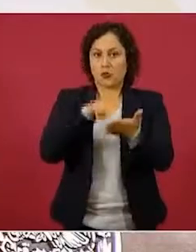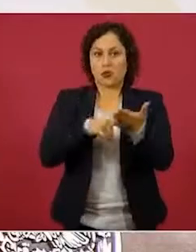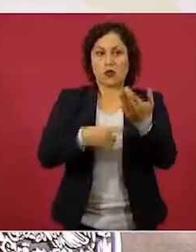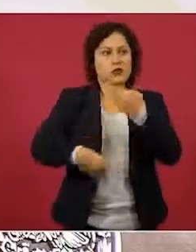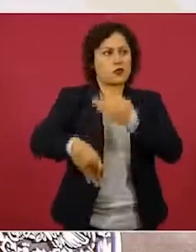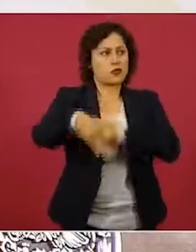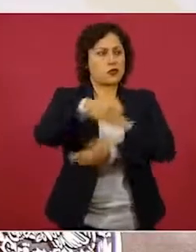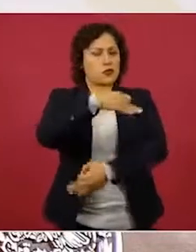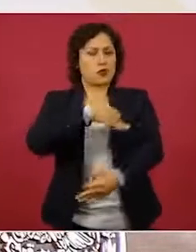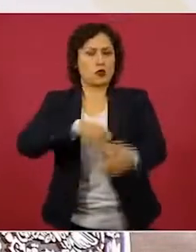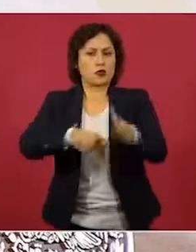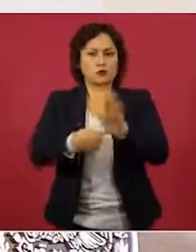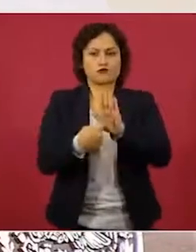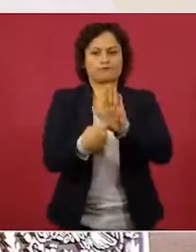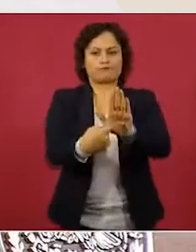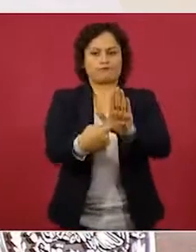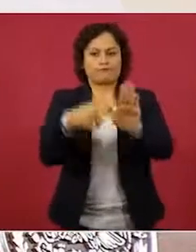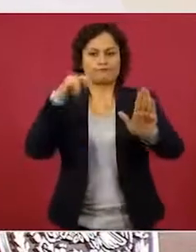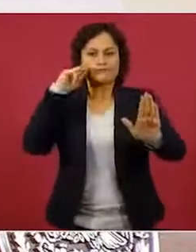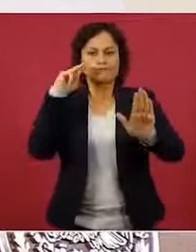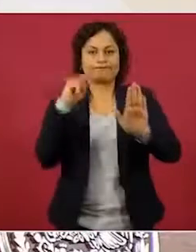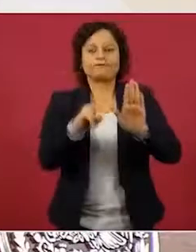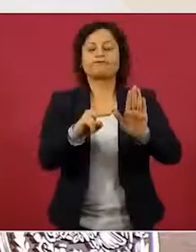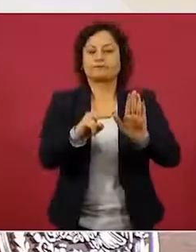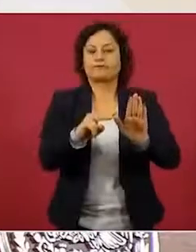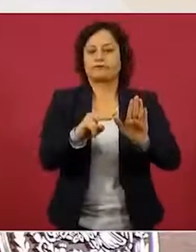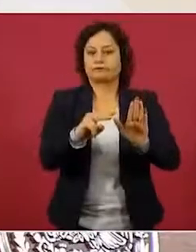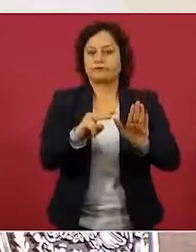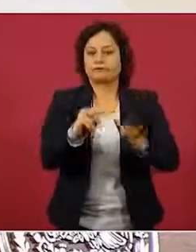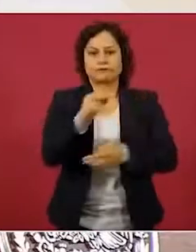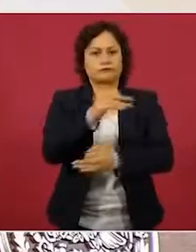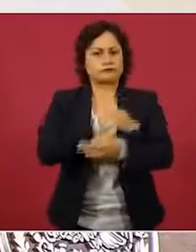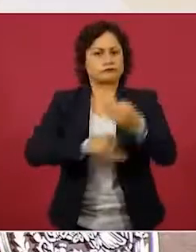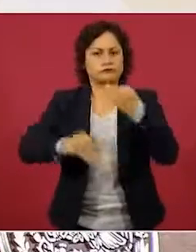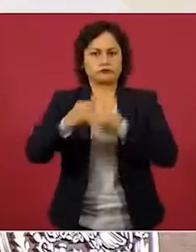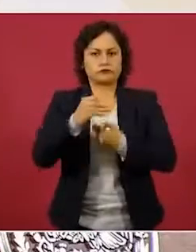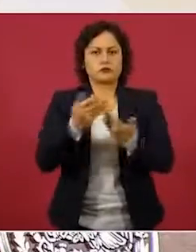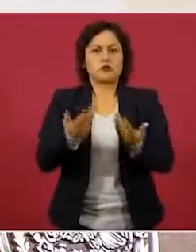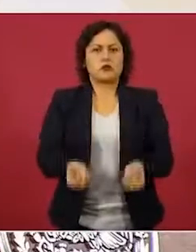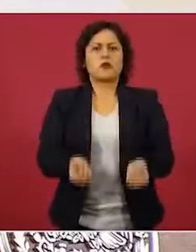nuestros ingresos,